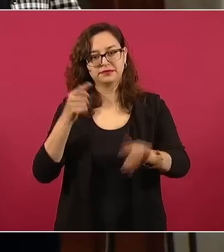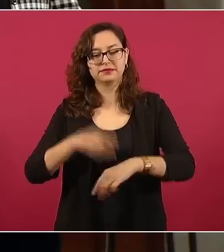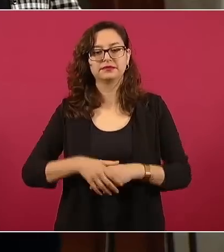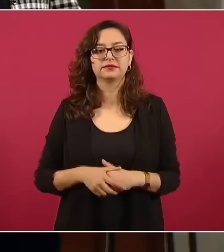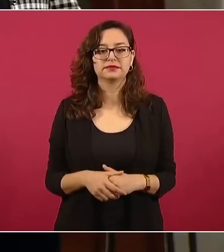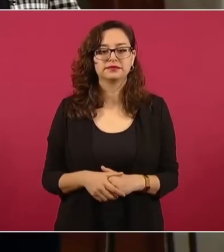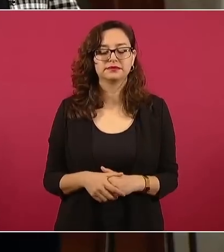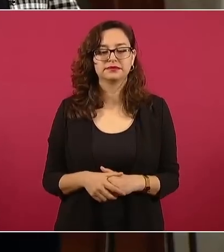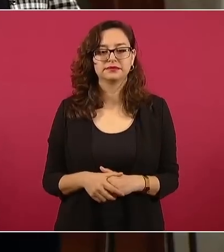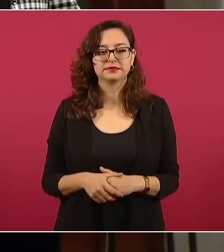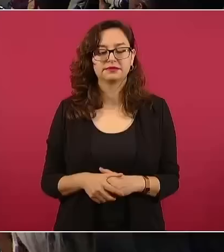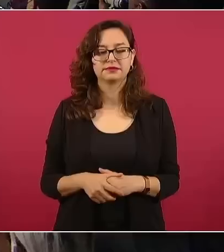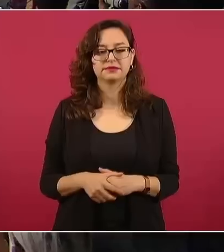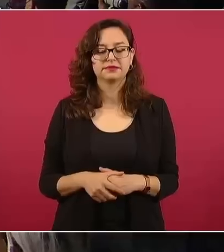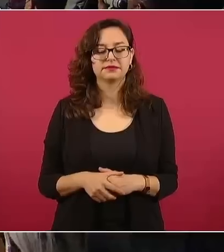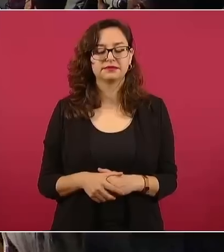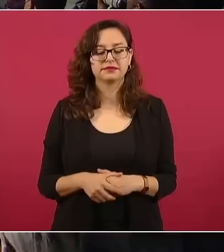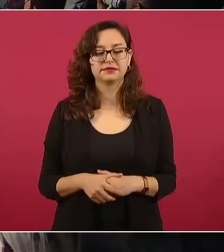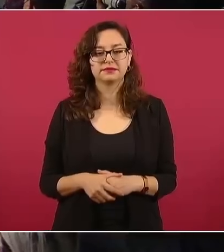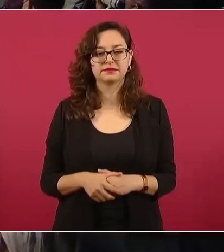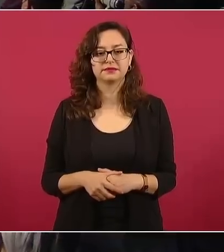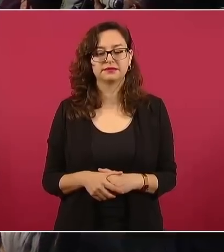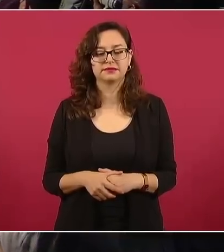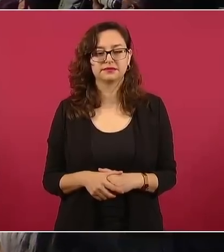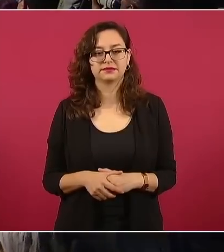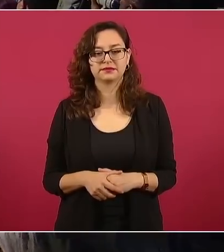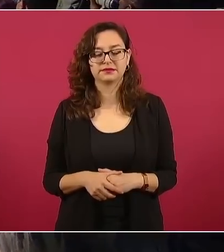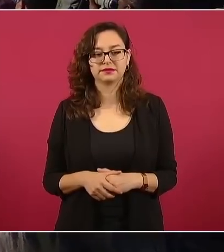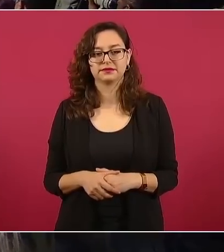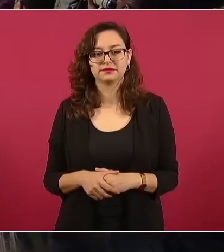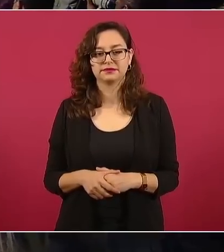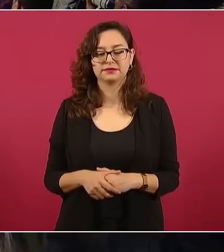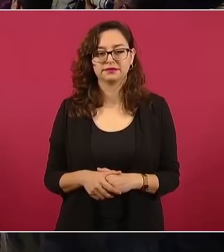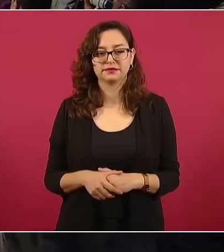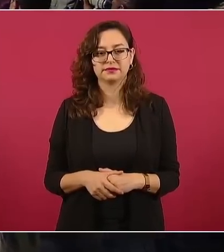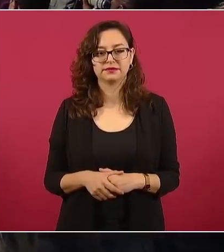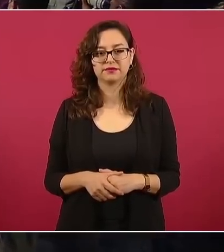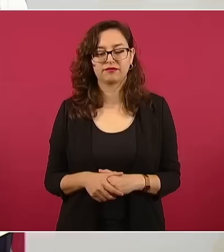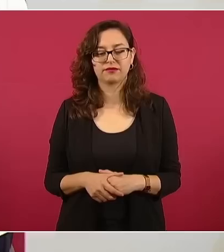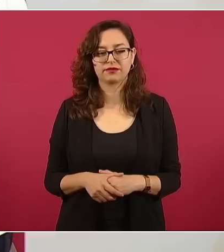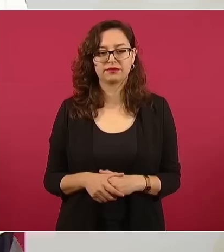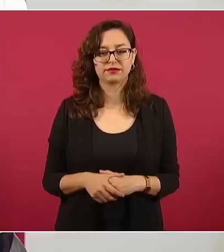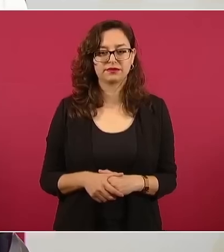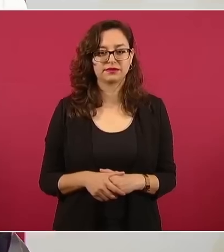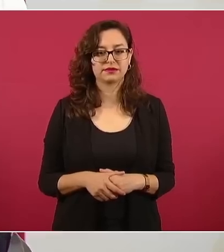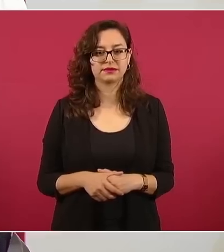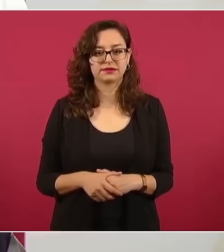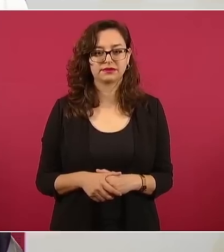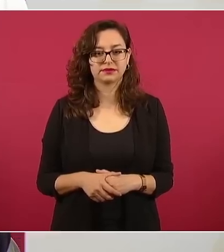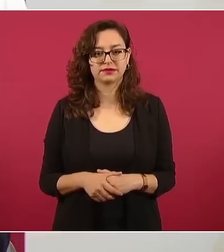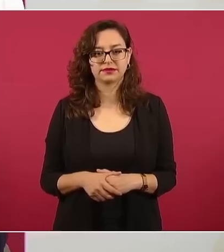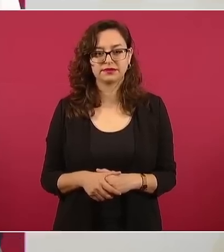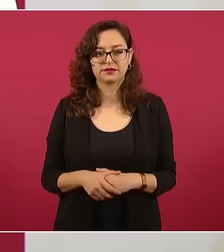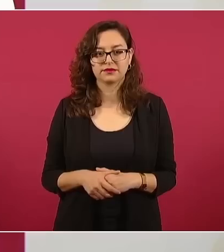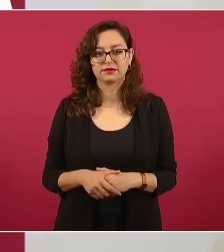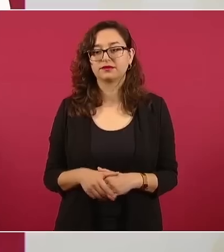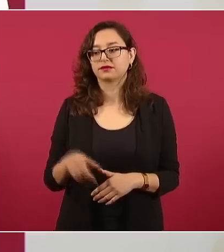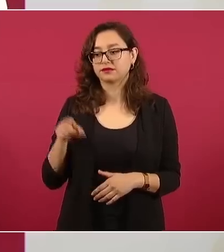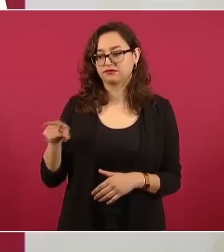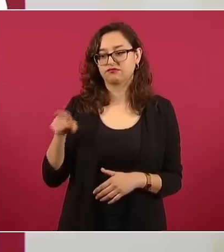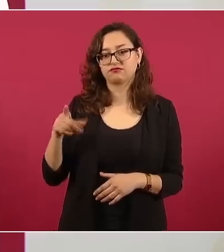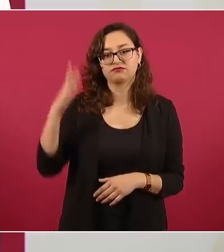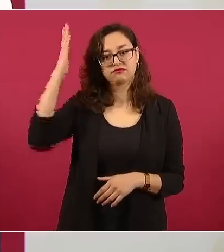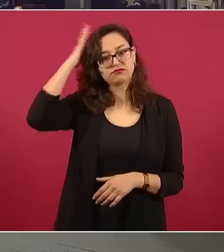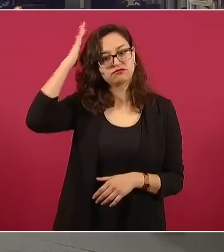fue además dirigente en sección, la sección 9